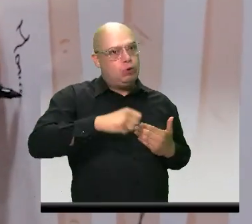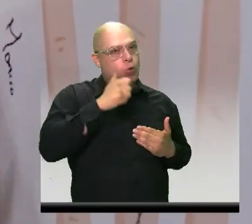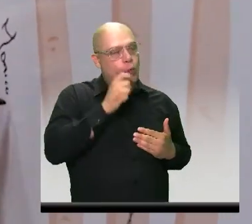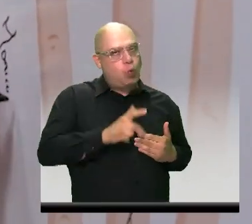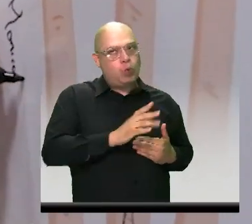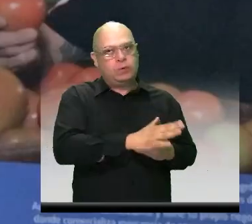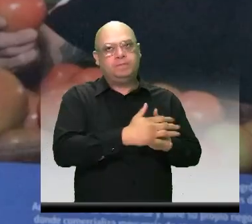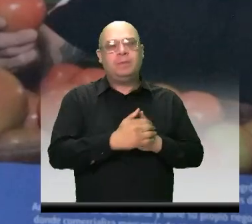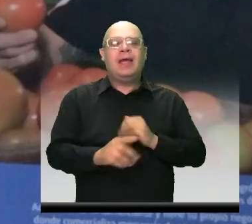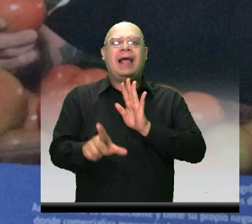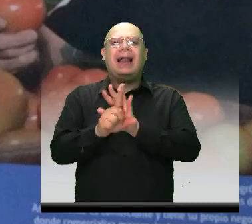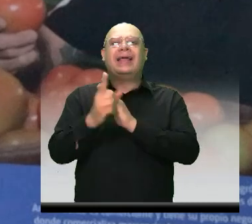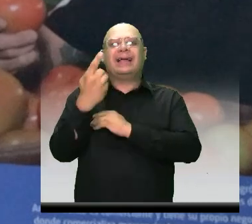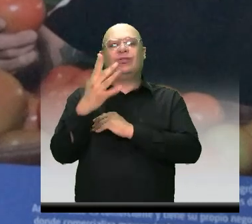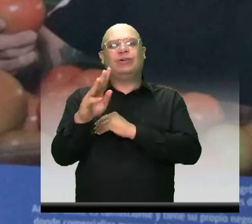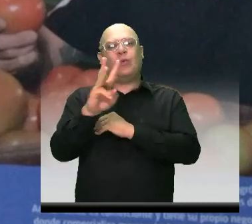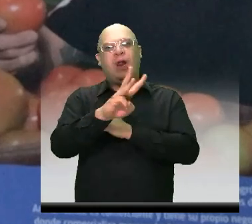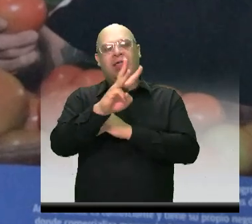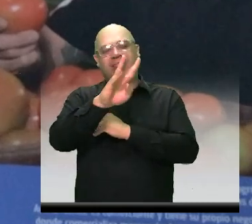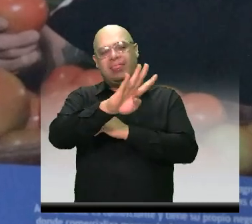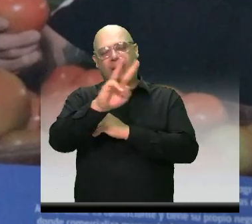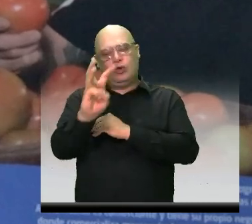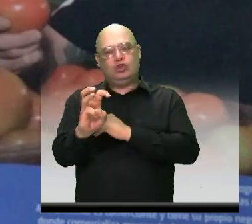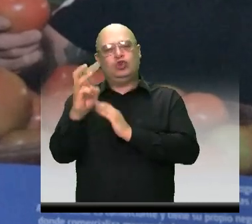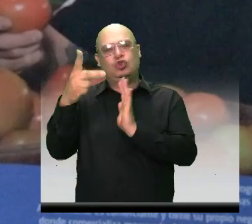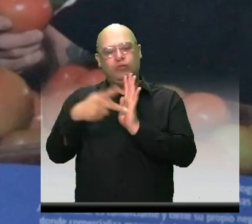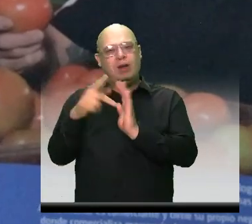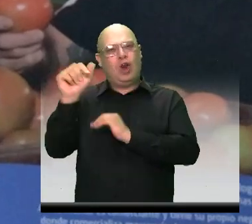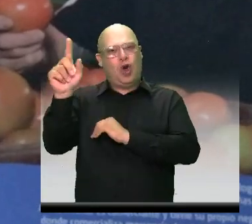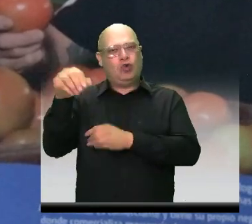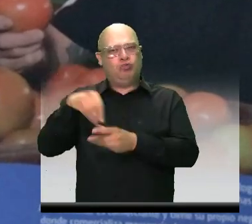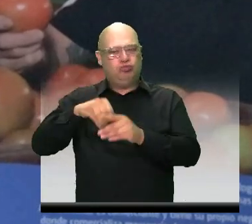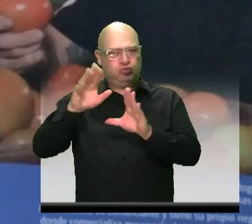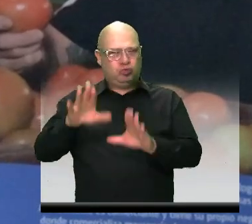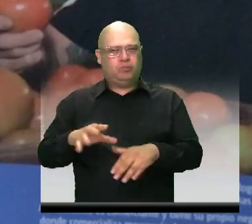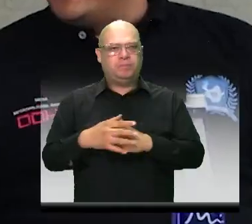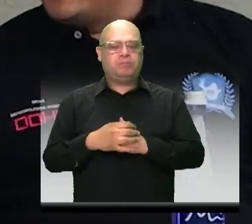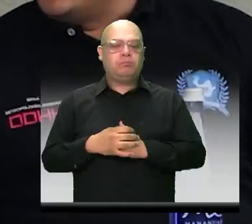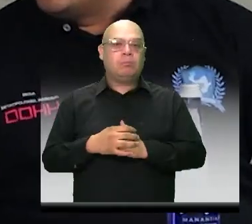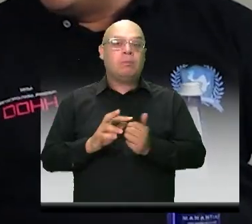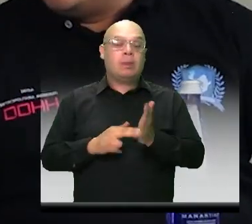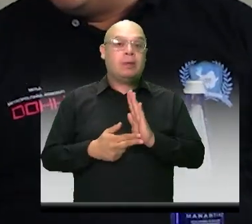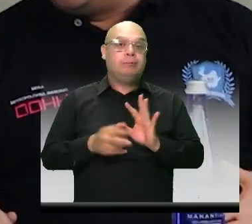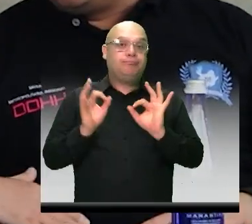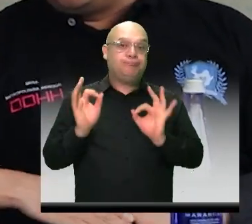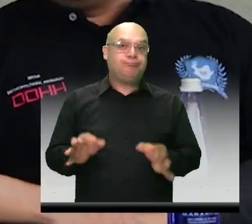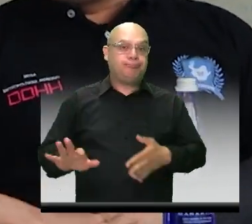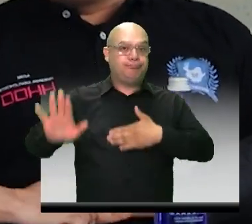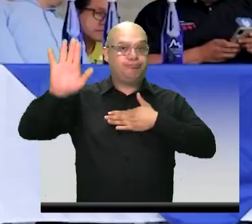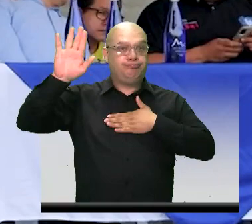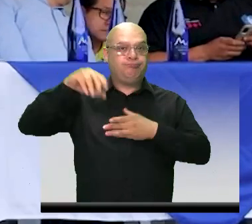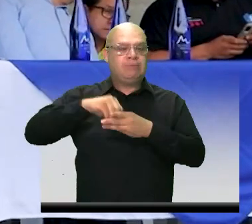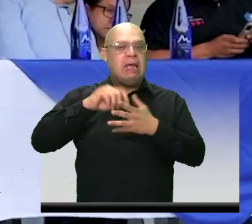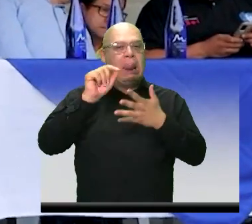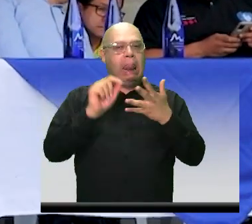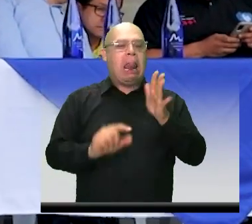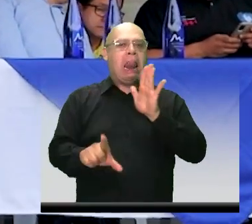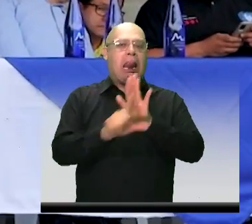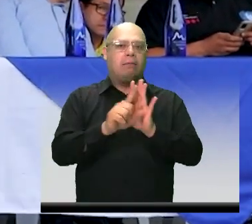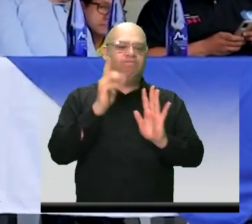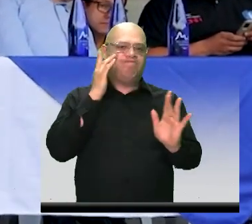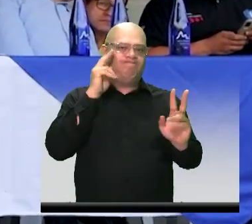1448 del 2011. Protegemos como que se cumpla lo que está escrito en la ley. El